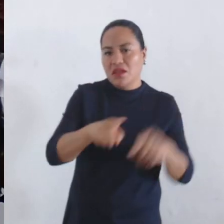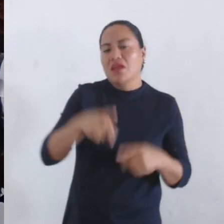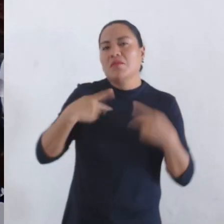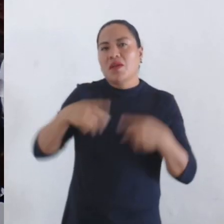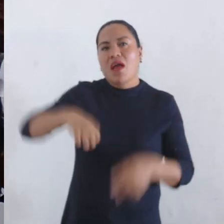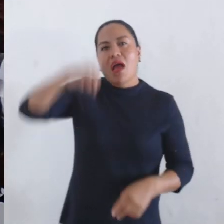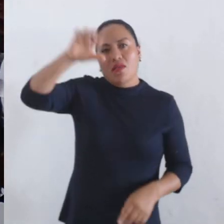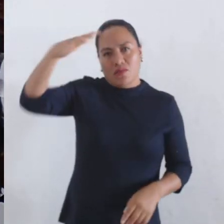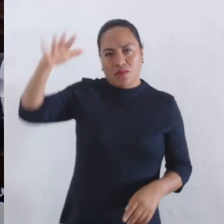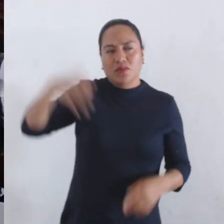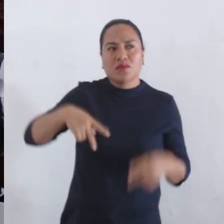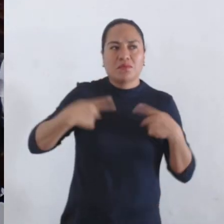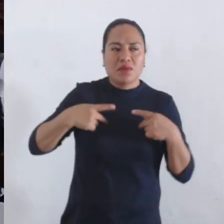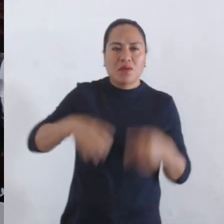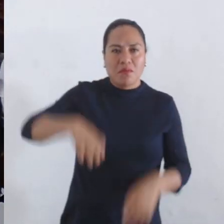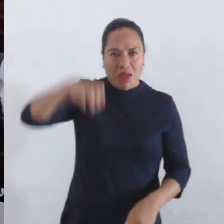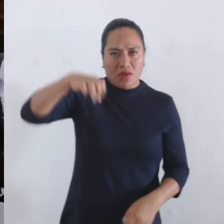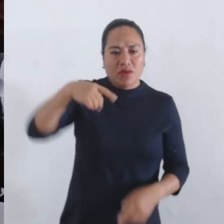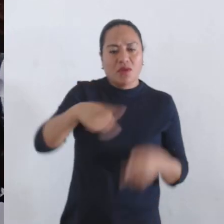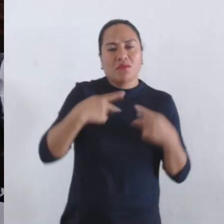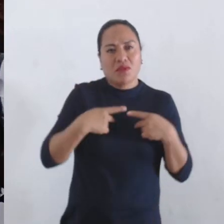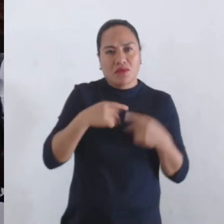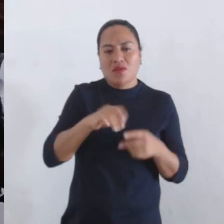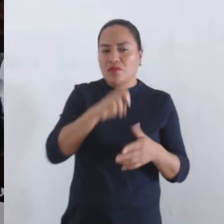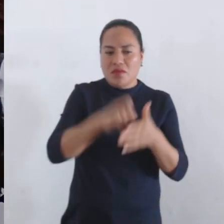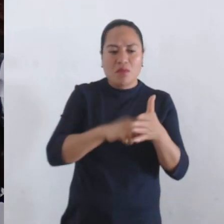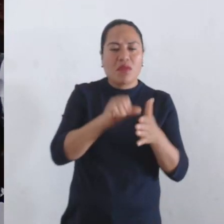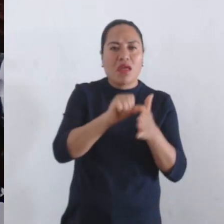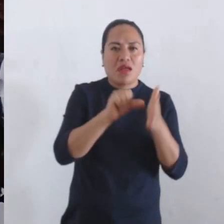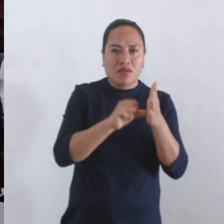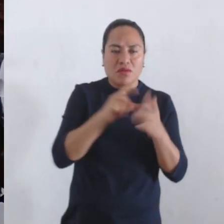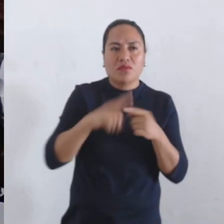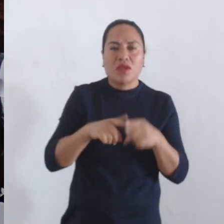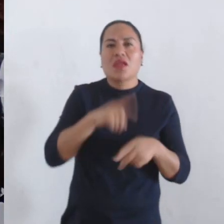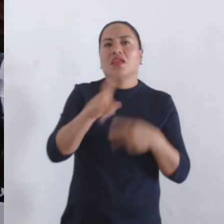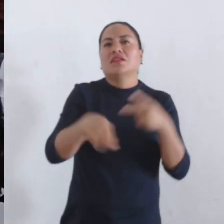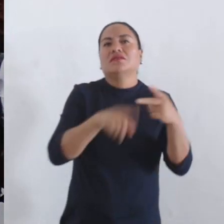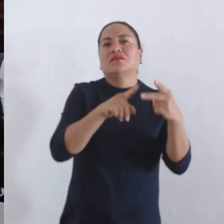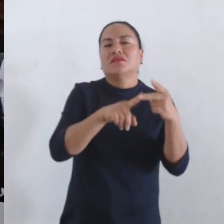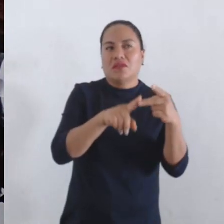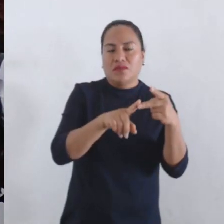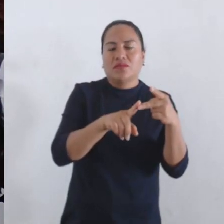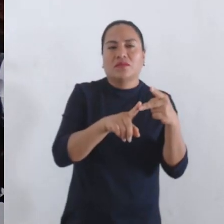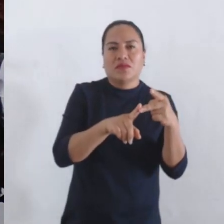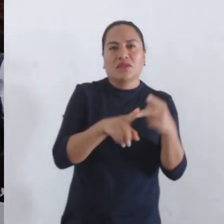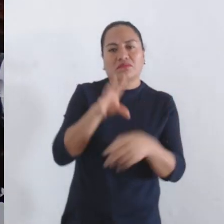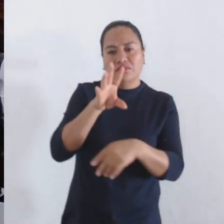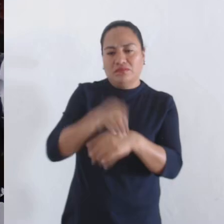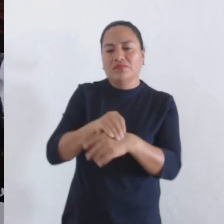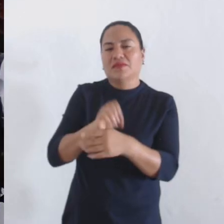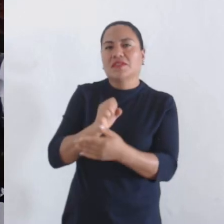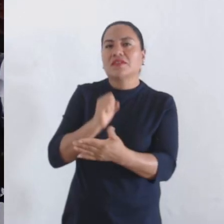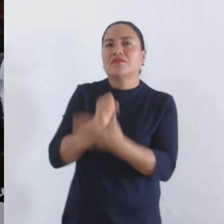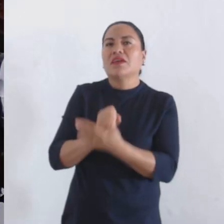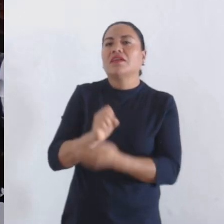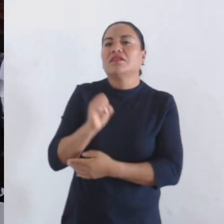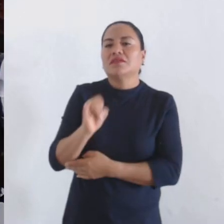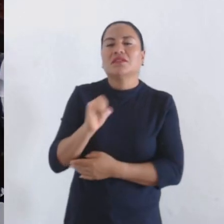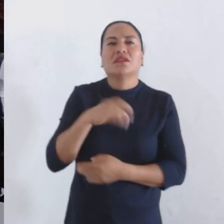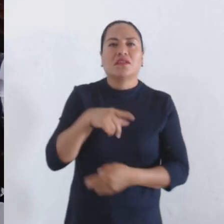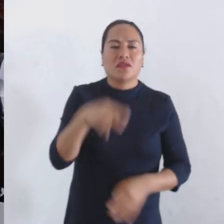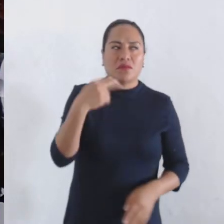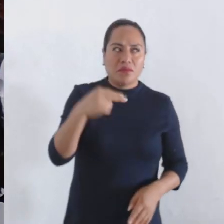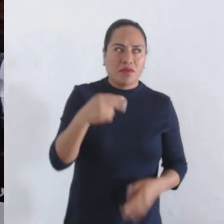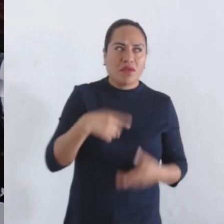todos los artículos y apartados correspondientes. En el segundo de ellos, se determina autorizar la asignación de la nomenclatura del